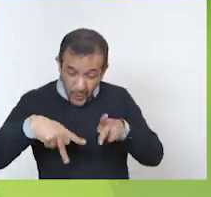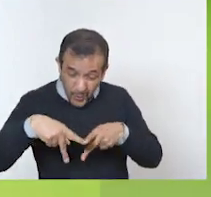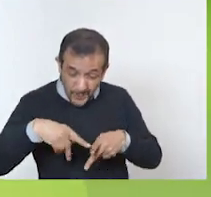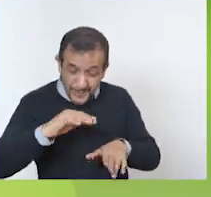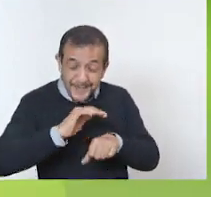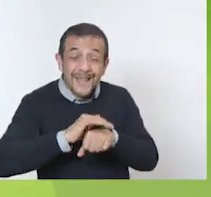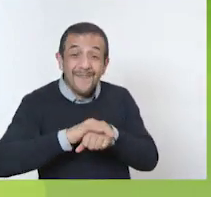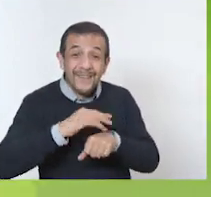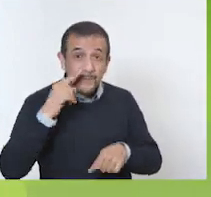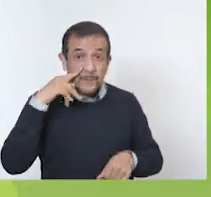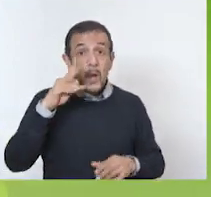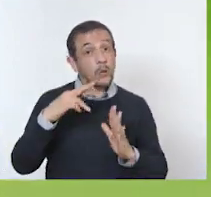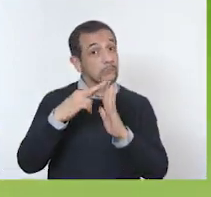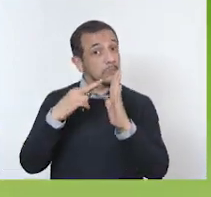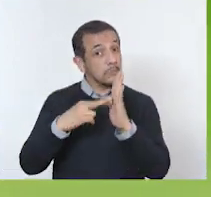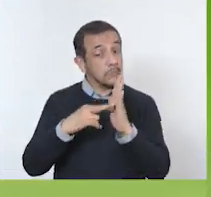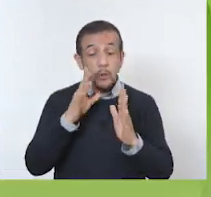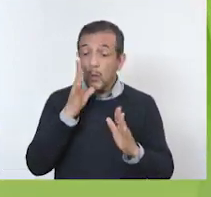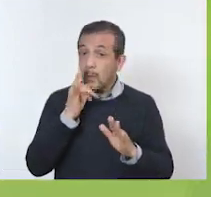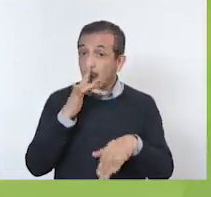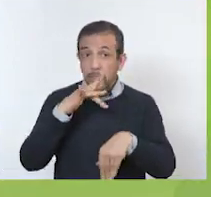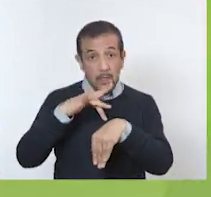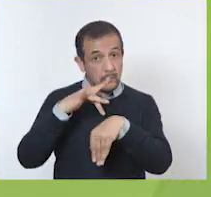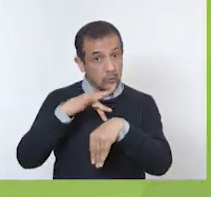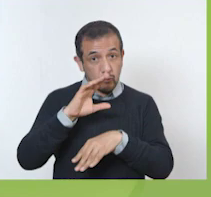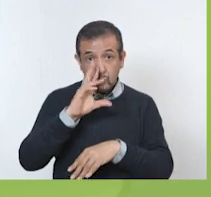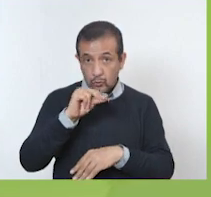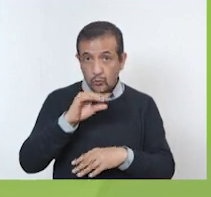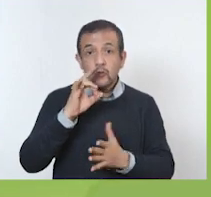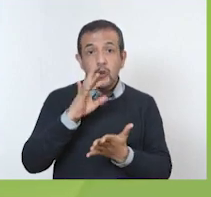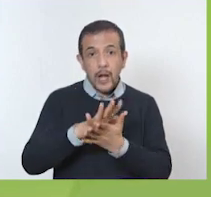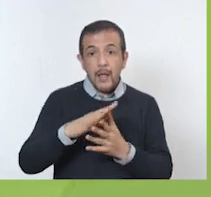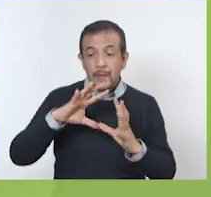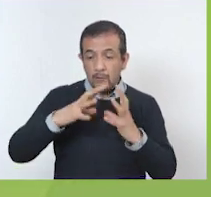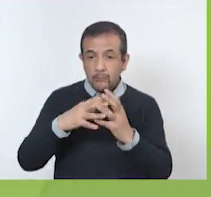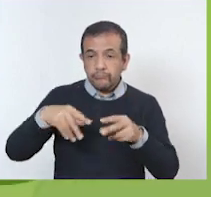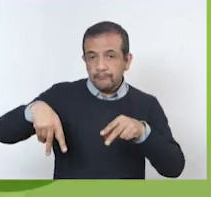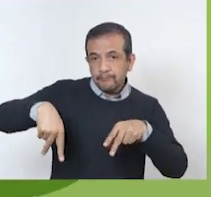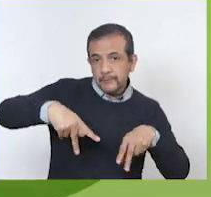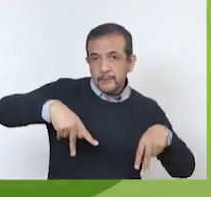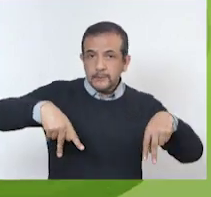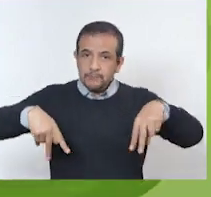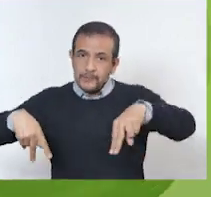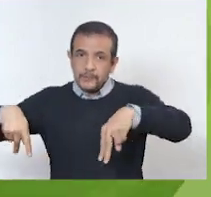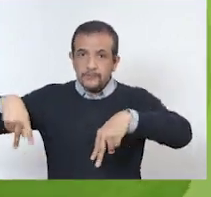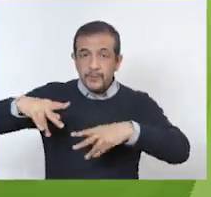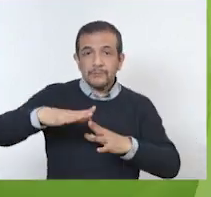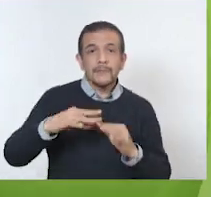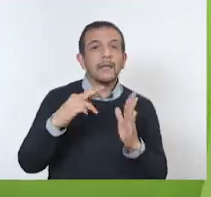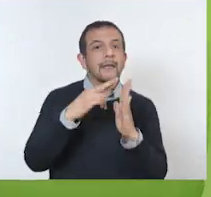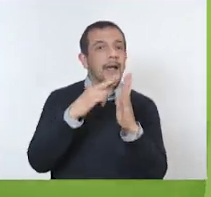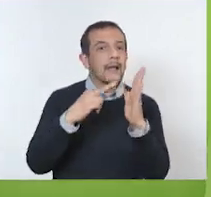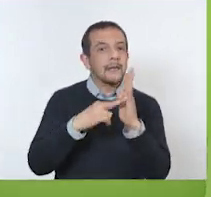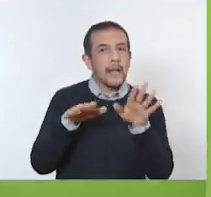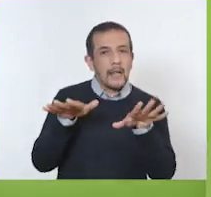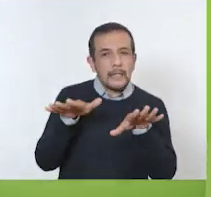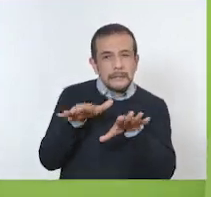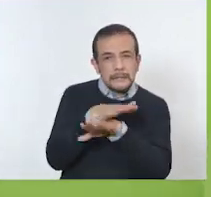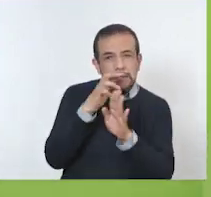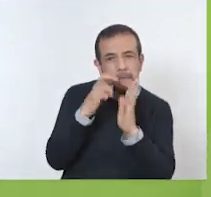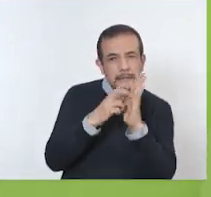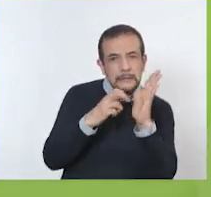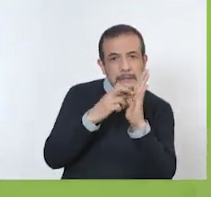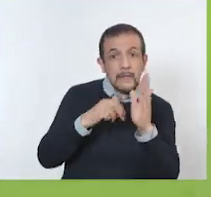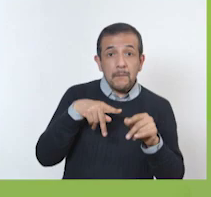con mis amigos. Pero la regla es que no podemos tocarnos. Solo se valen pases. Modificaron las reglas, pero pueden seguir